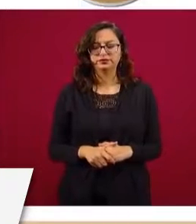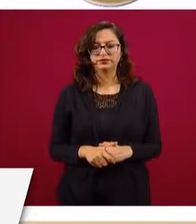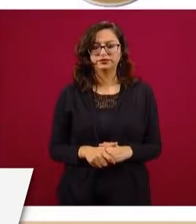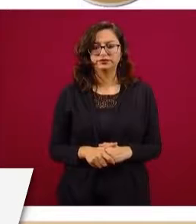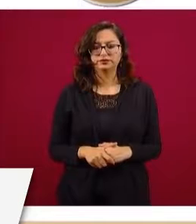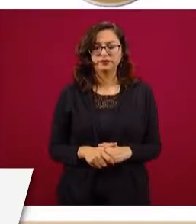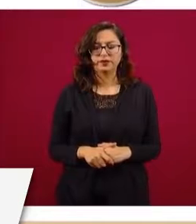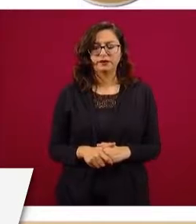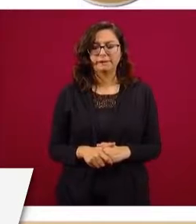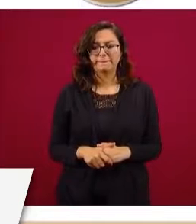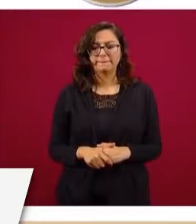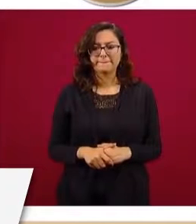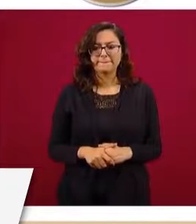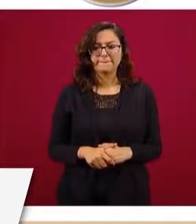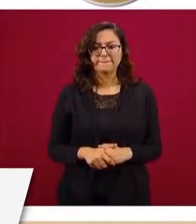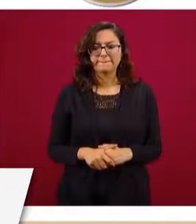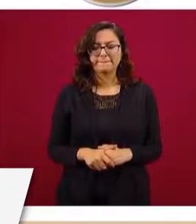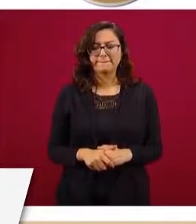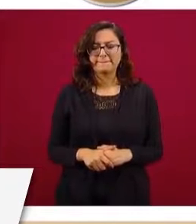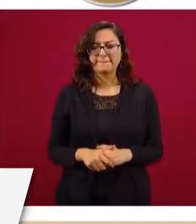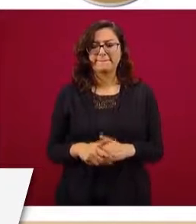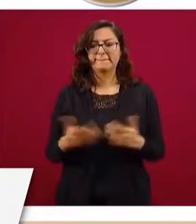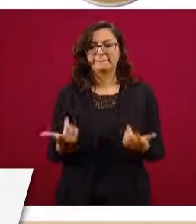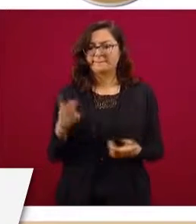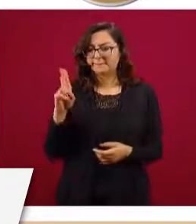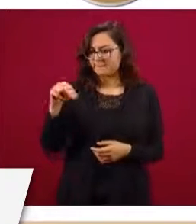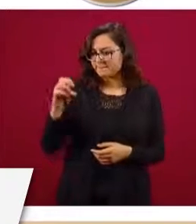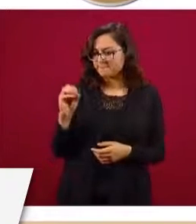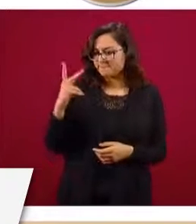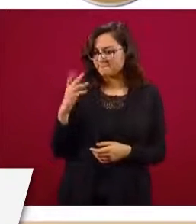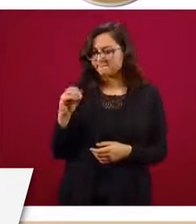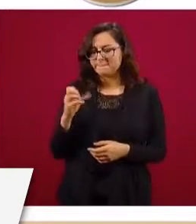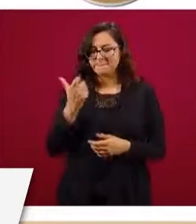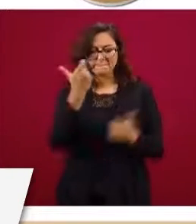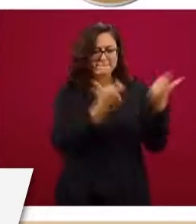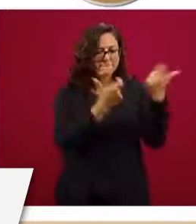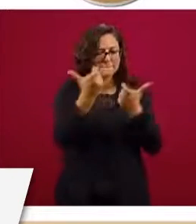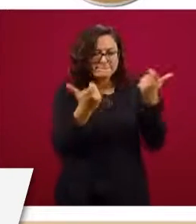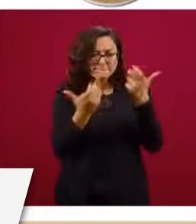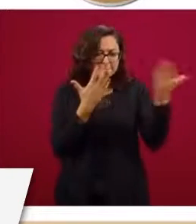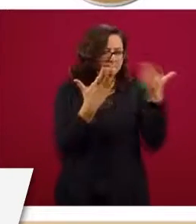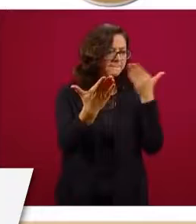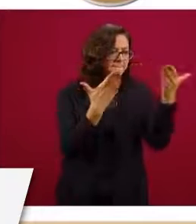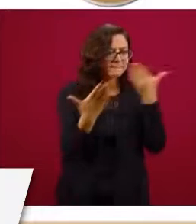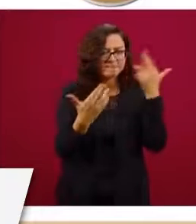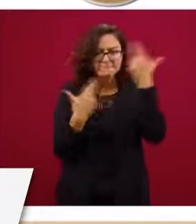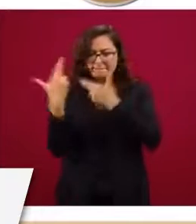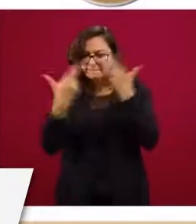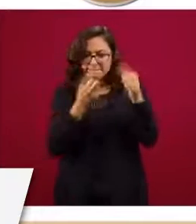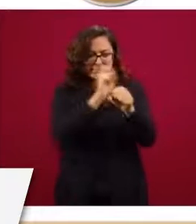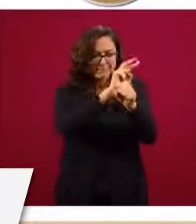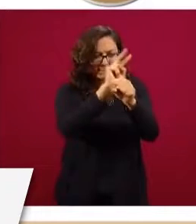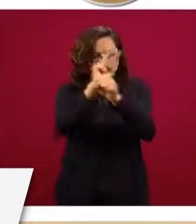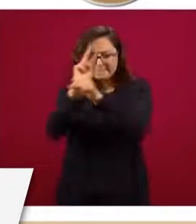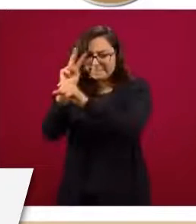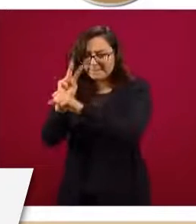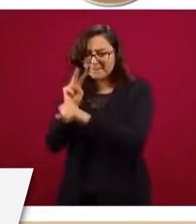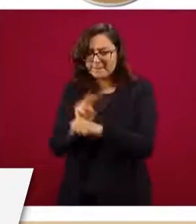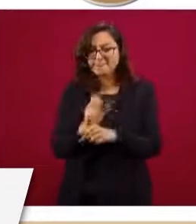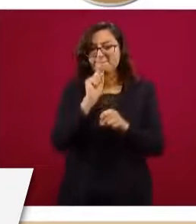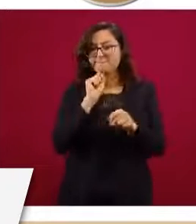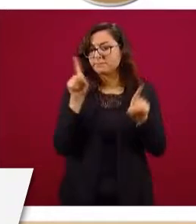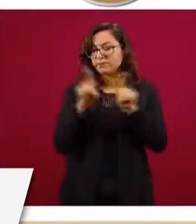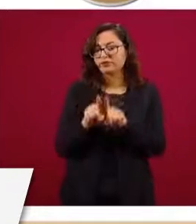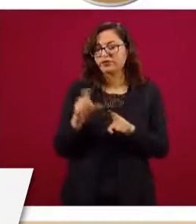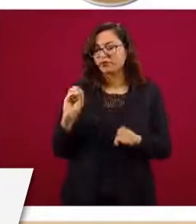Observatorio Regional de Precios de Medicamentos, UNOPSI. Esto va a significar, ya lo explicó Fernando hace un momento, igual que lo hace la